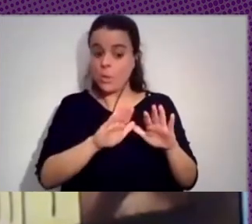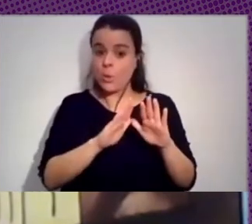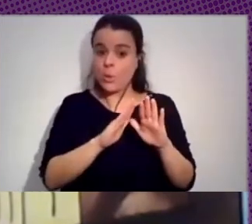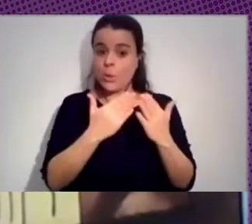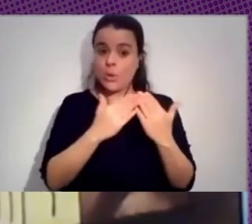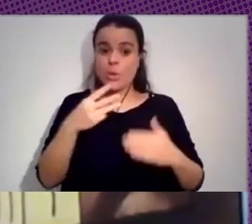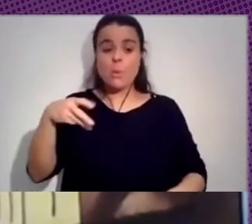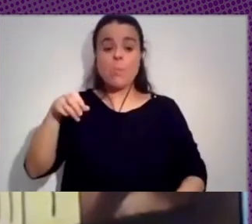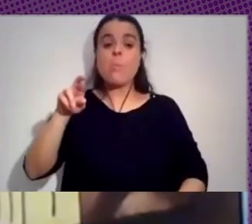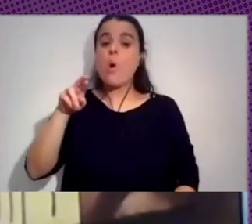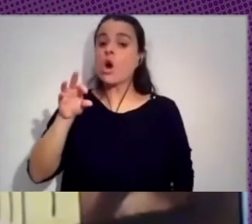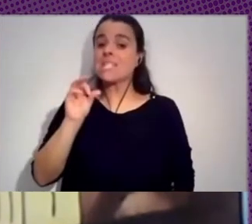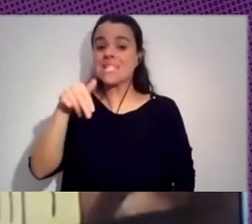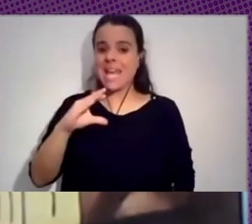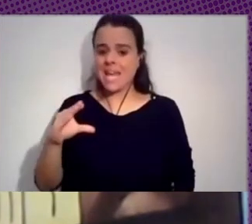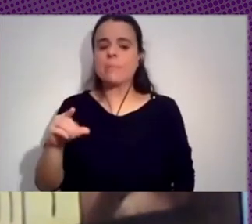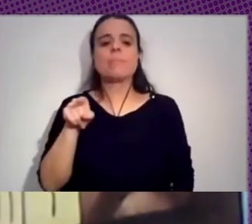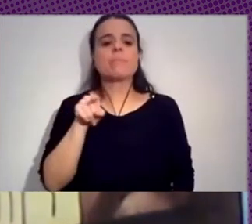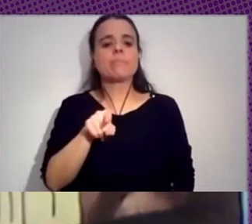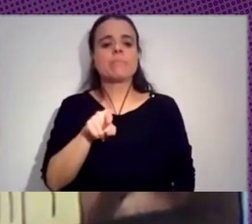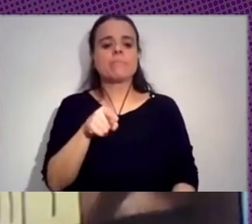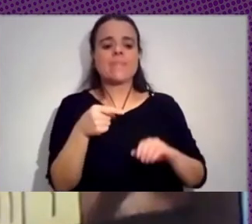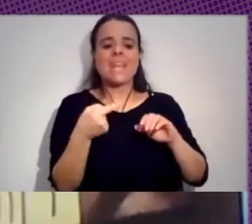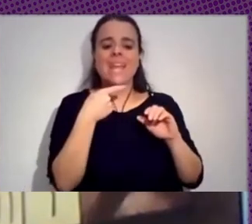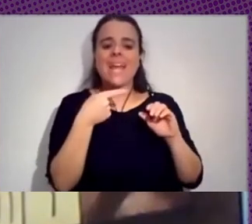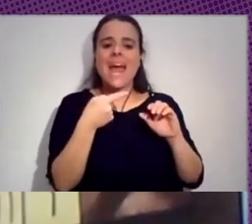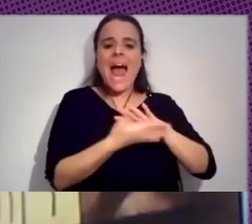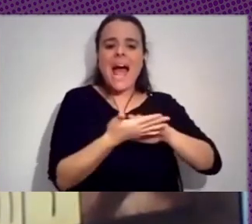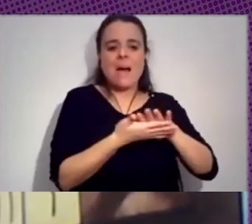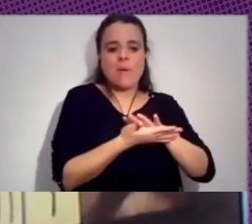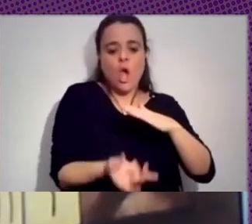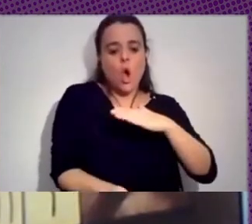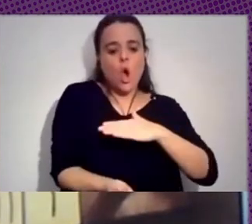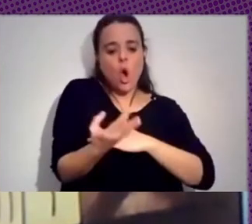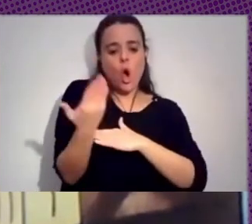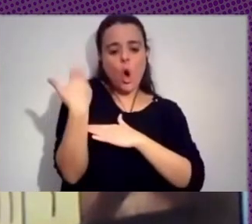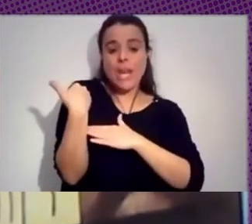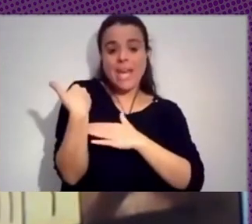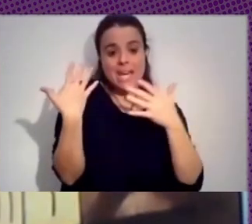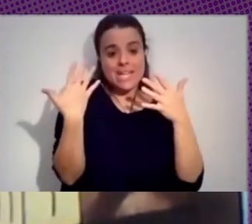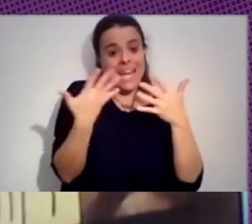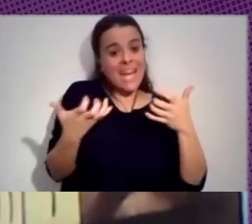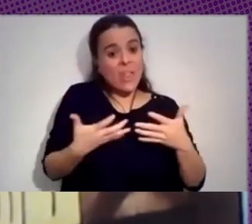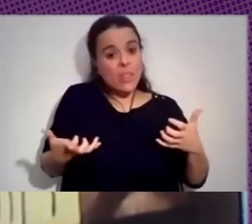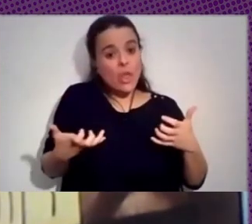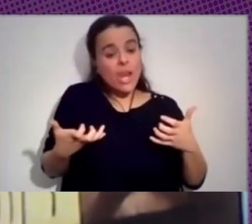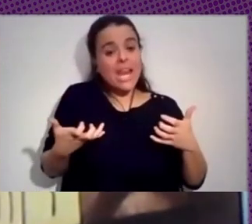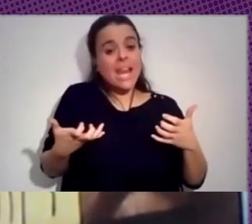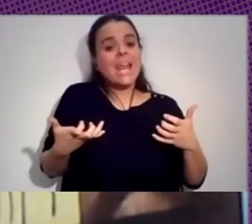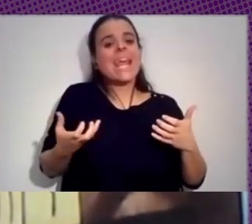Morsink sobre cómo fue escrita, los orígenes, la redacción y las intenciones que hubo detrás de